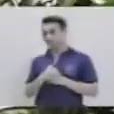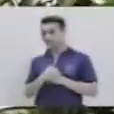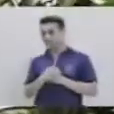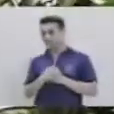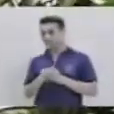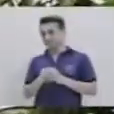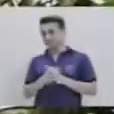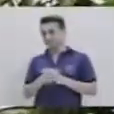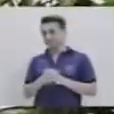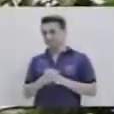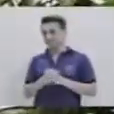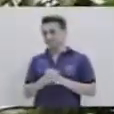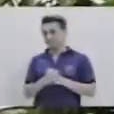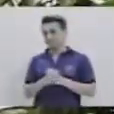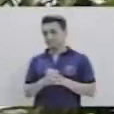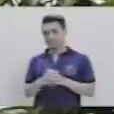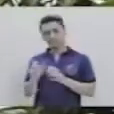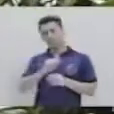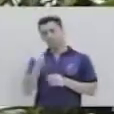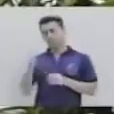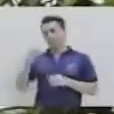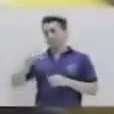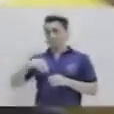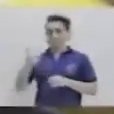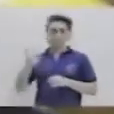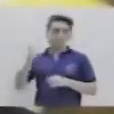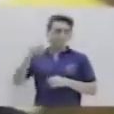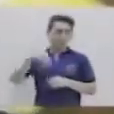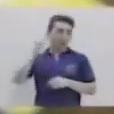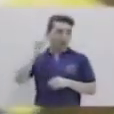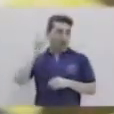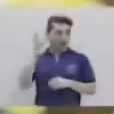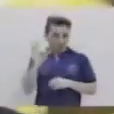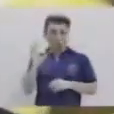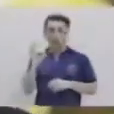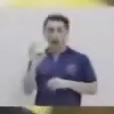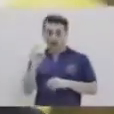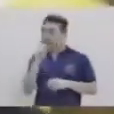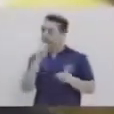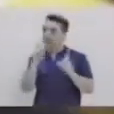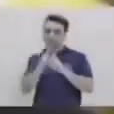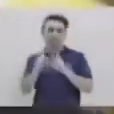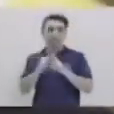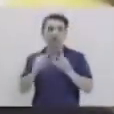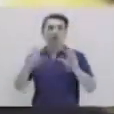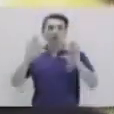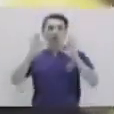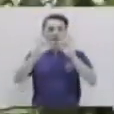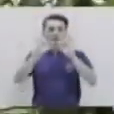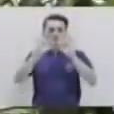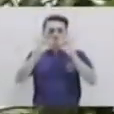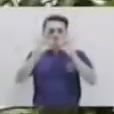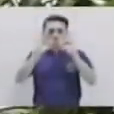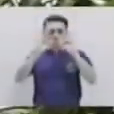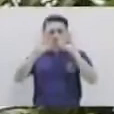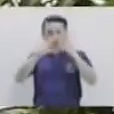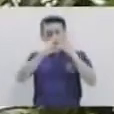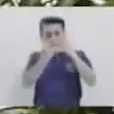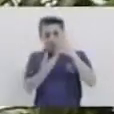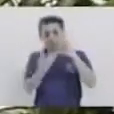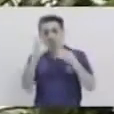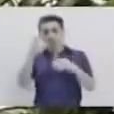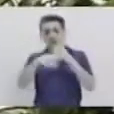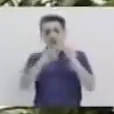uva. Luego tenemos mango y esta también es una seña muy icónica y muy representativa que la podemos